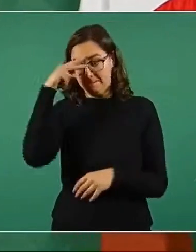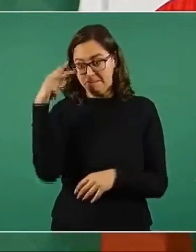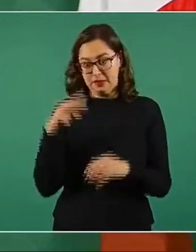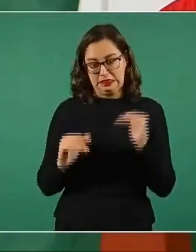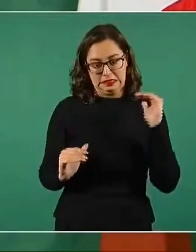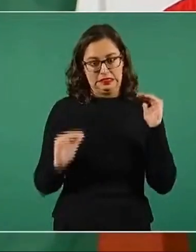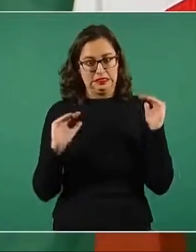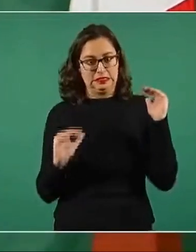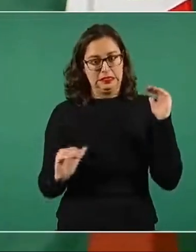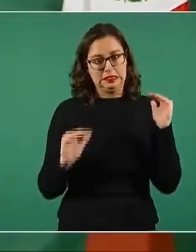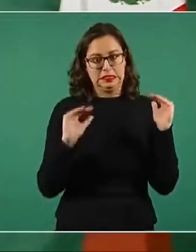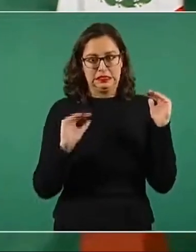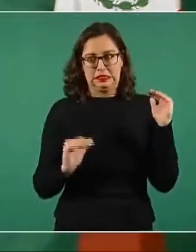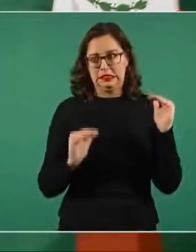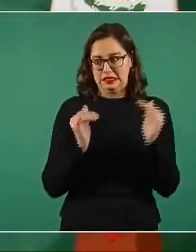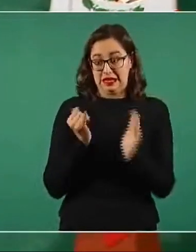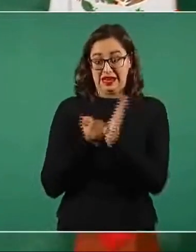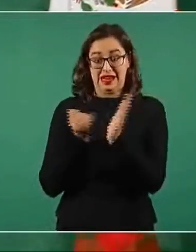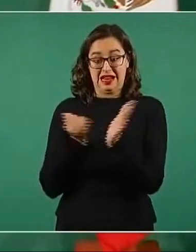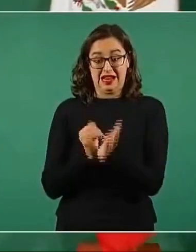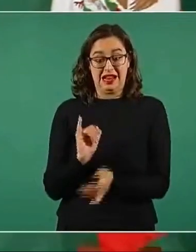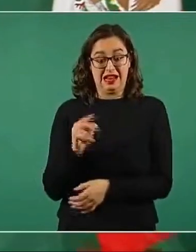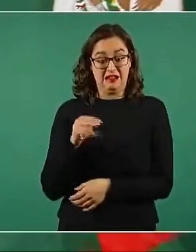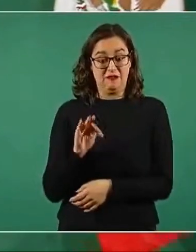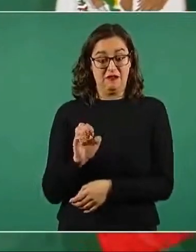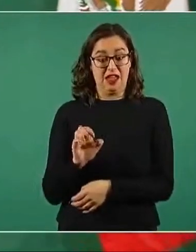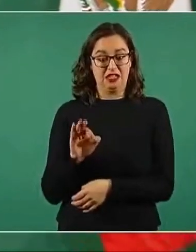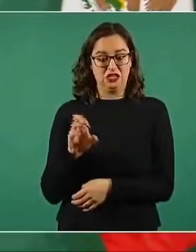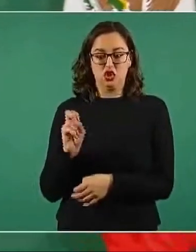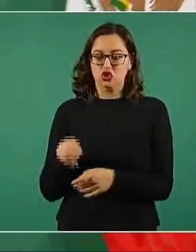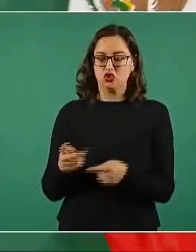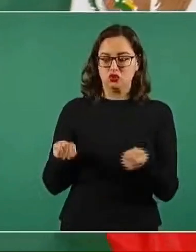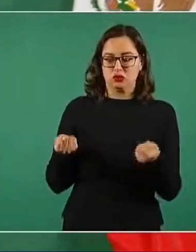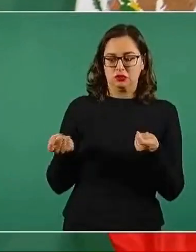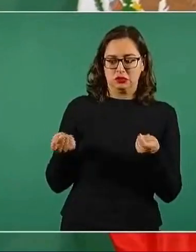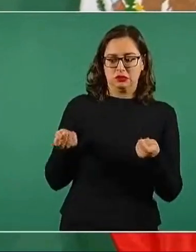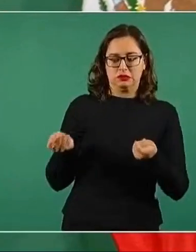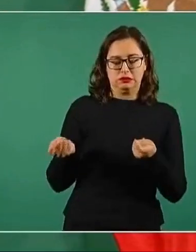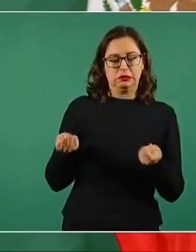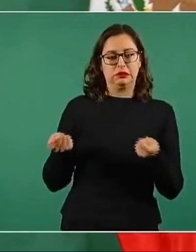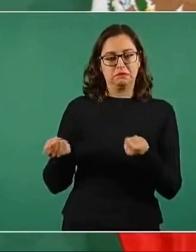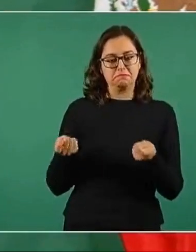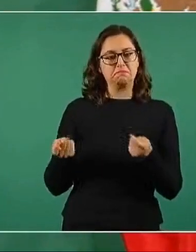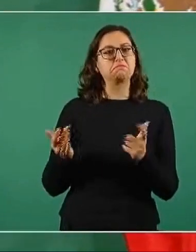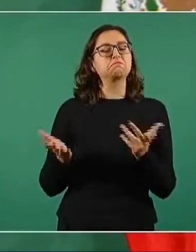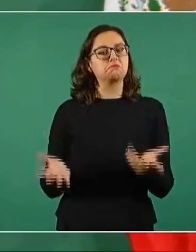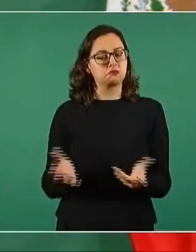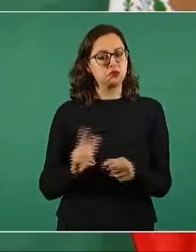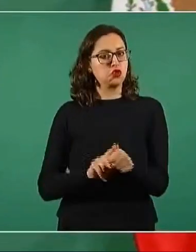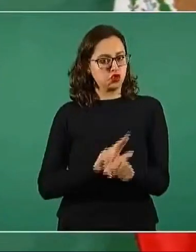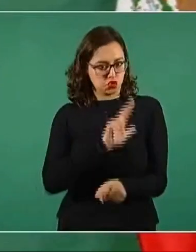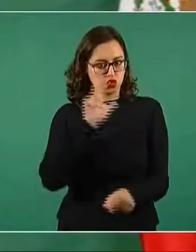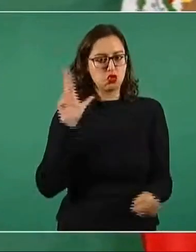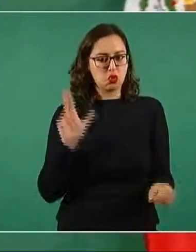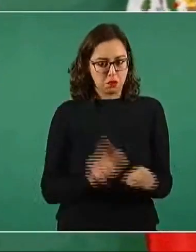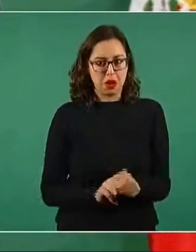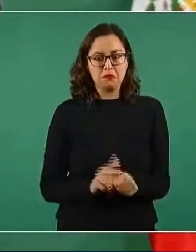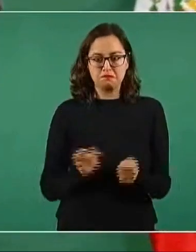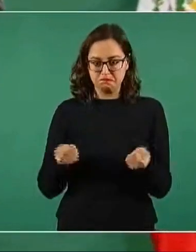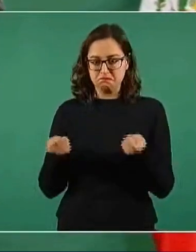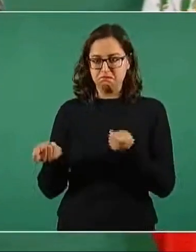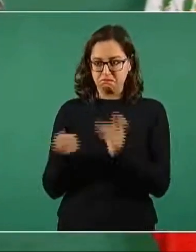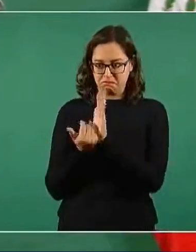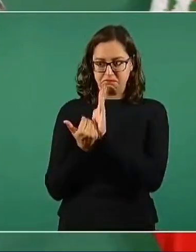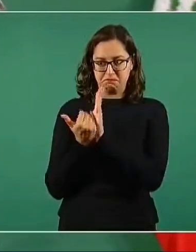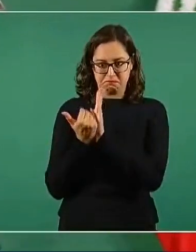no se ha incrementado tanto la inflación y vamos a